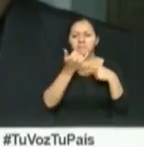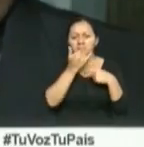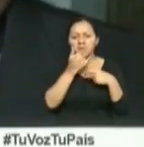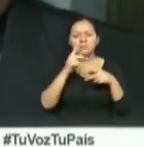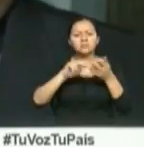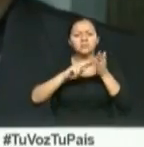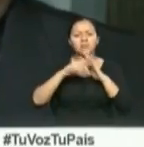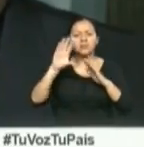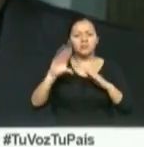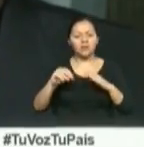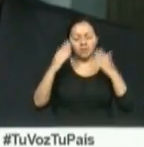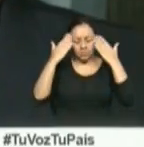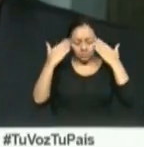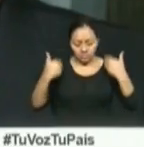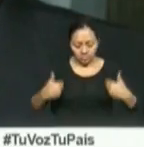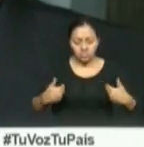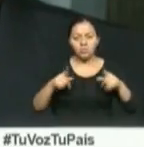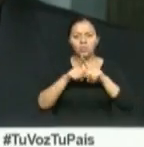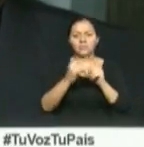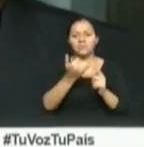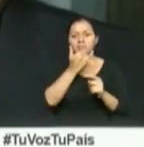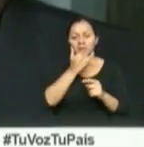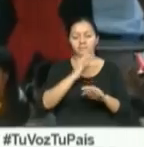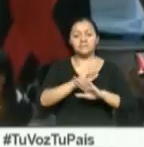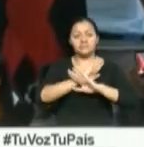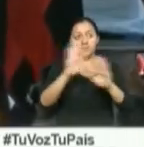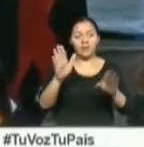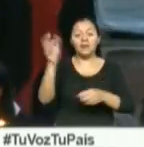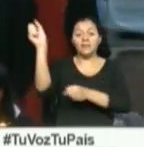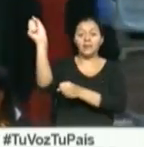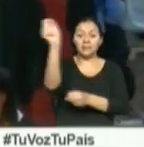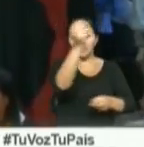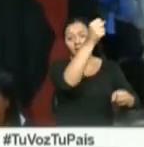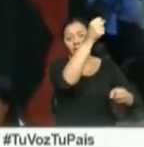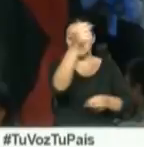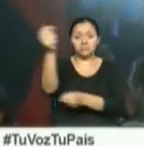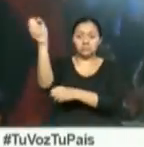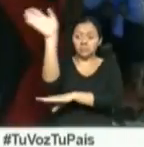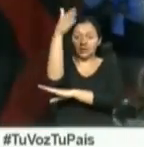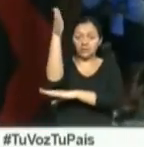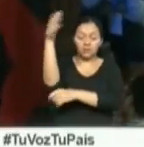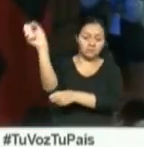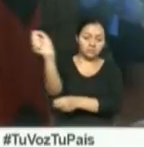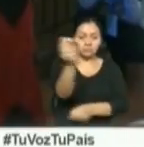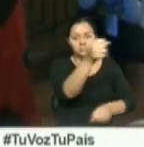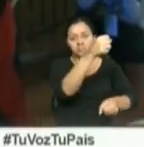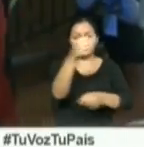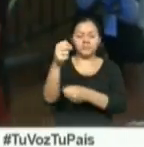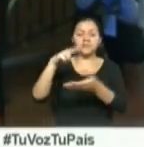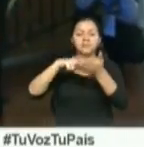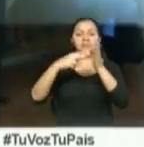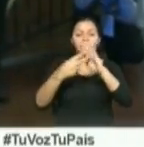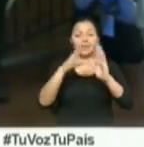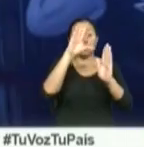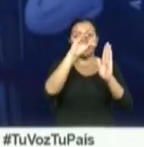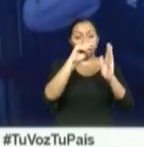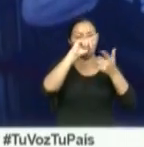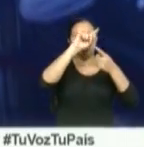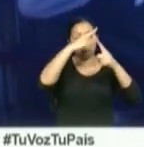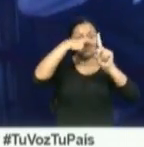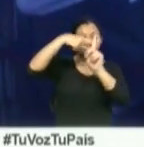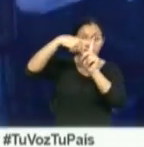negro y todo eso, la humanidad caída. En cambio la bandera es de Cristo que restaura, que resucita y da vida, es un Cristo resucitado.